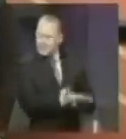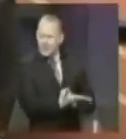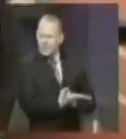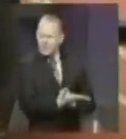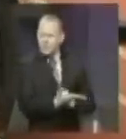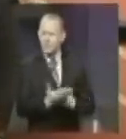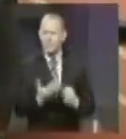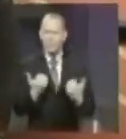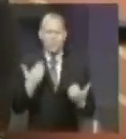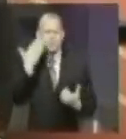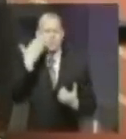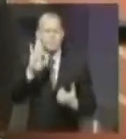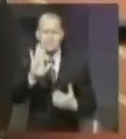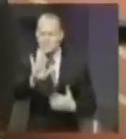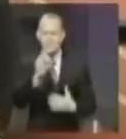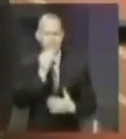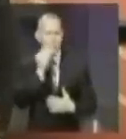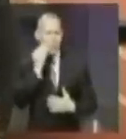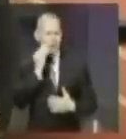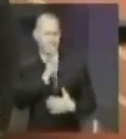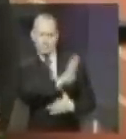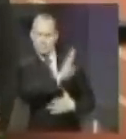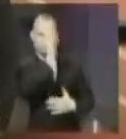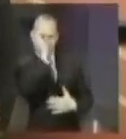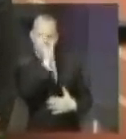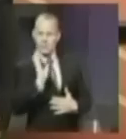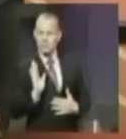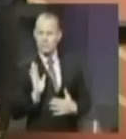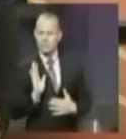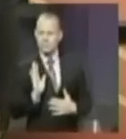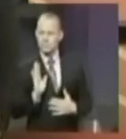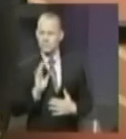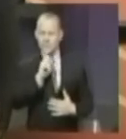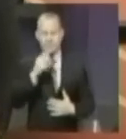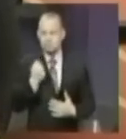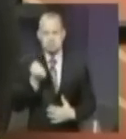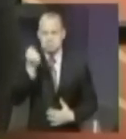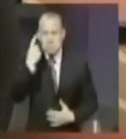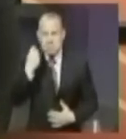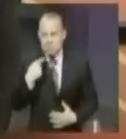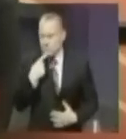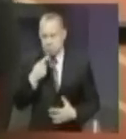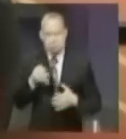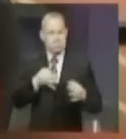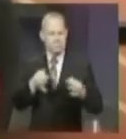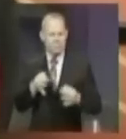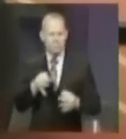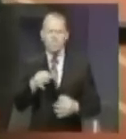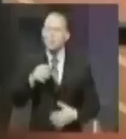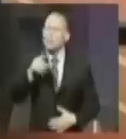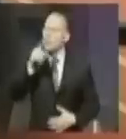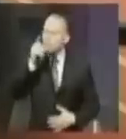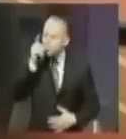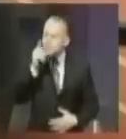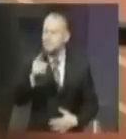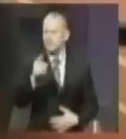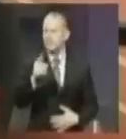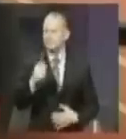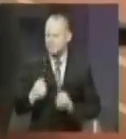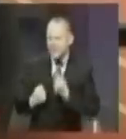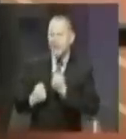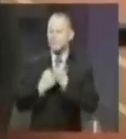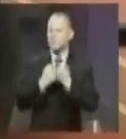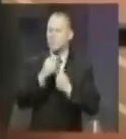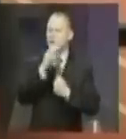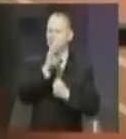Hoy yo no sé si en tu casa sabes cuál es su posición. De verdad, yo no entendí lo que dijo. O usted está a favor de